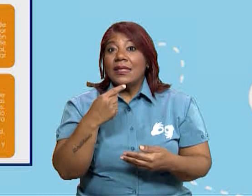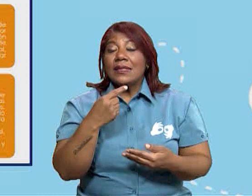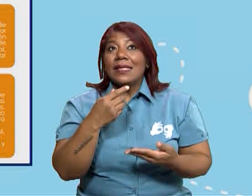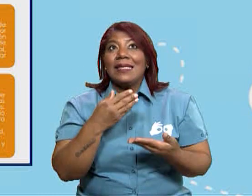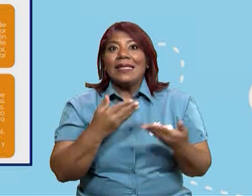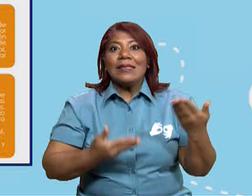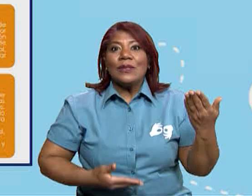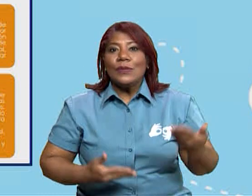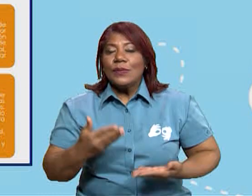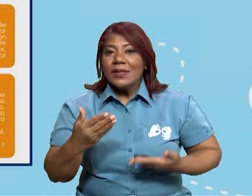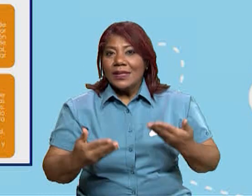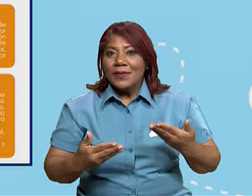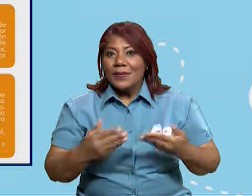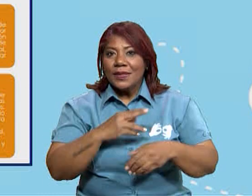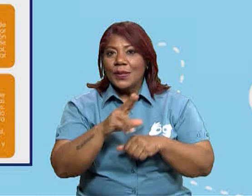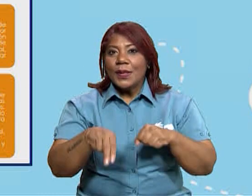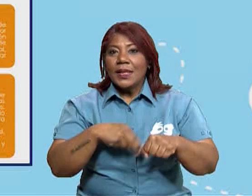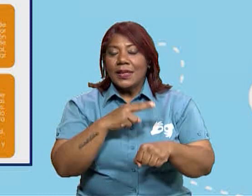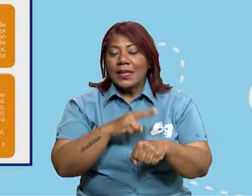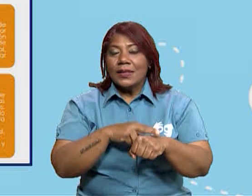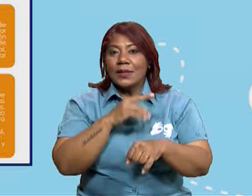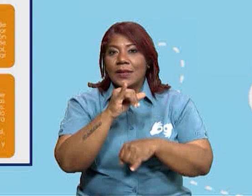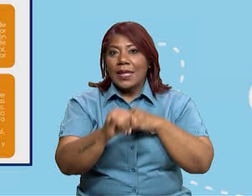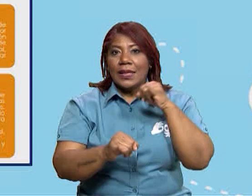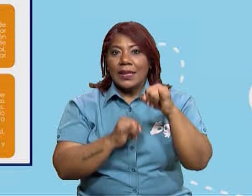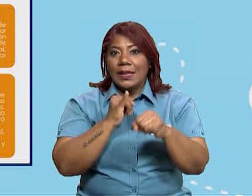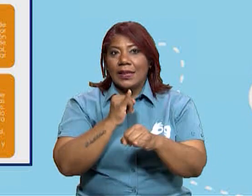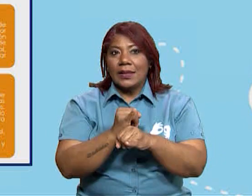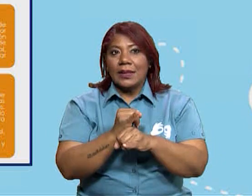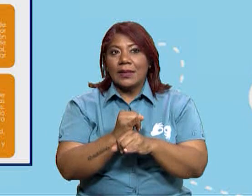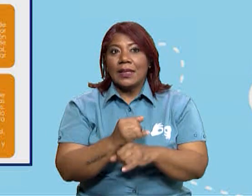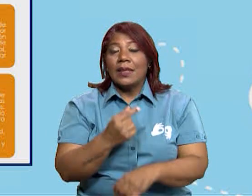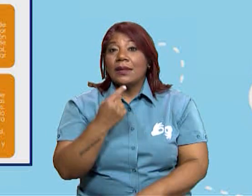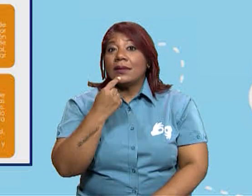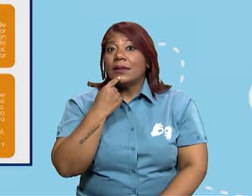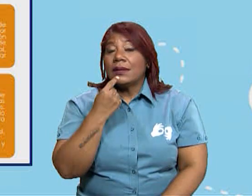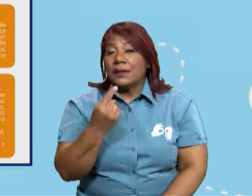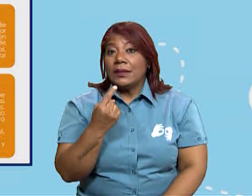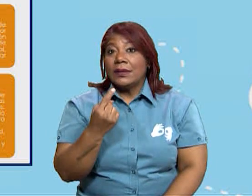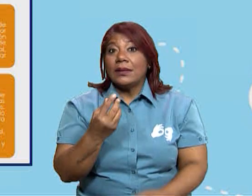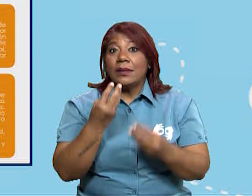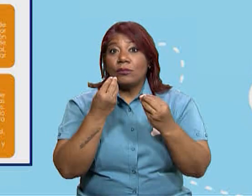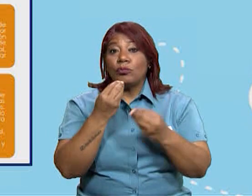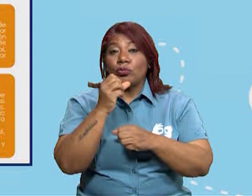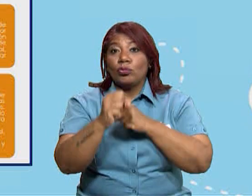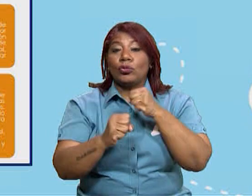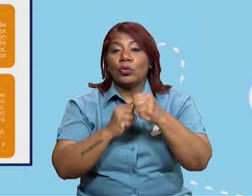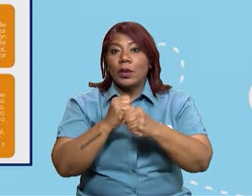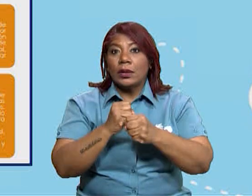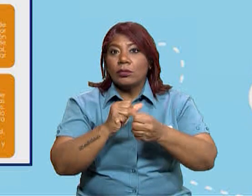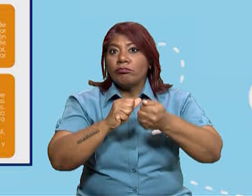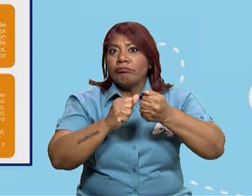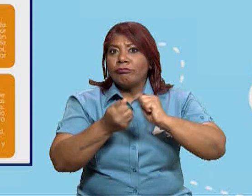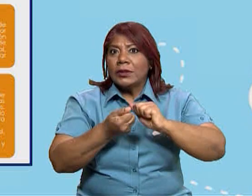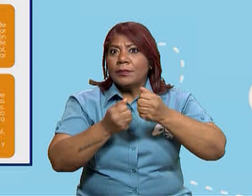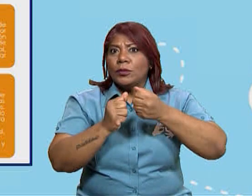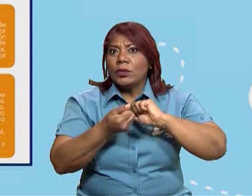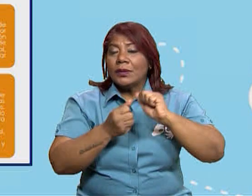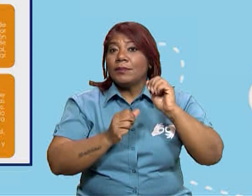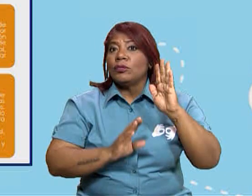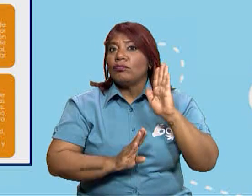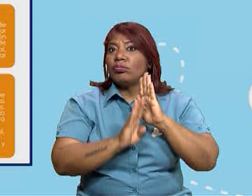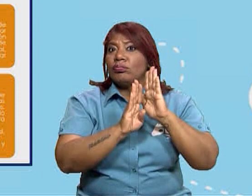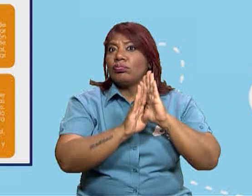e internacional. Panamá en los últimos años ha sufrido un constante cambio de desarrollo, una red de